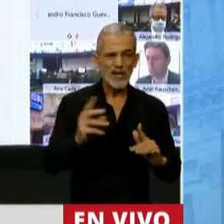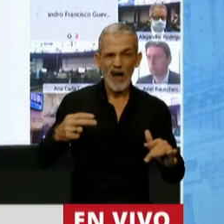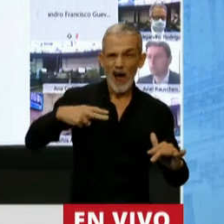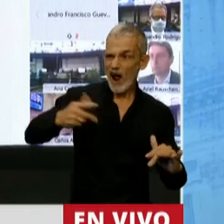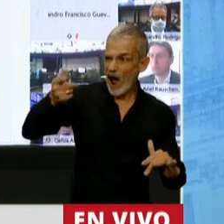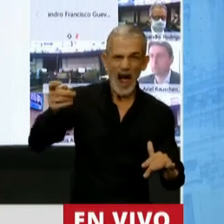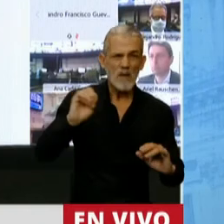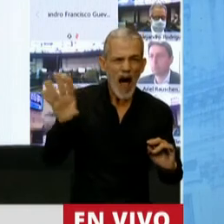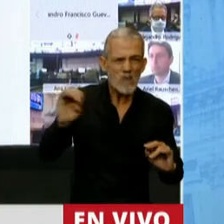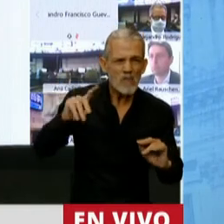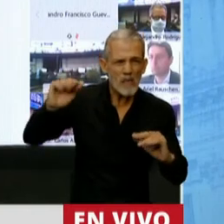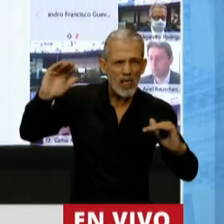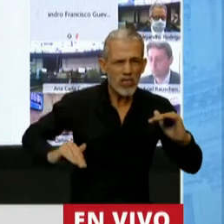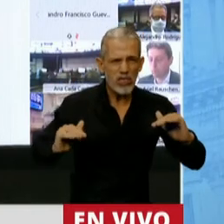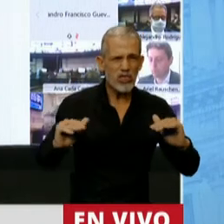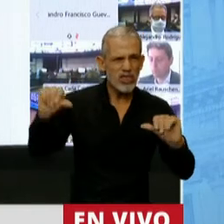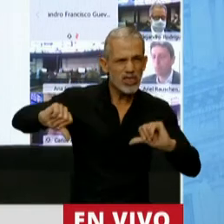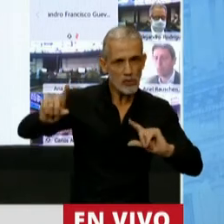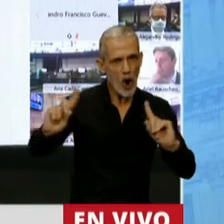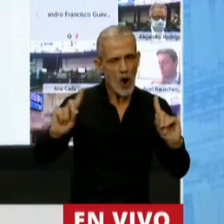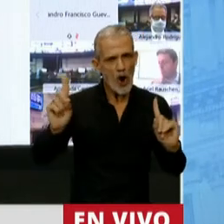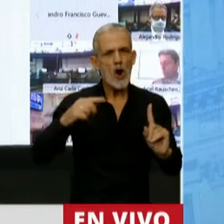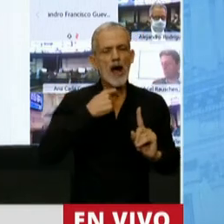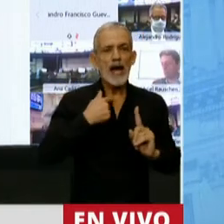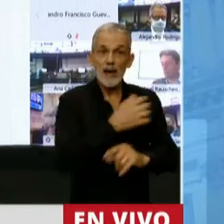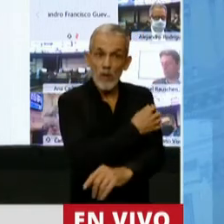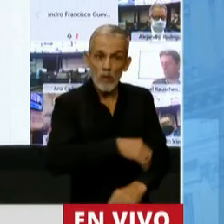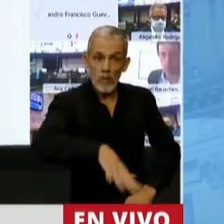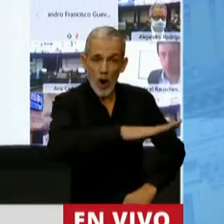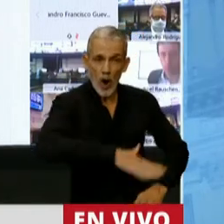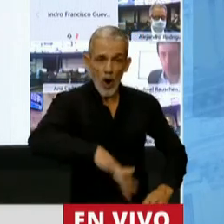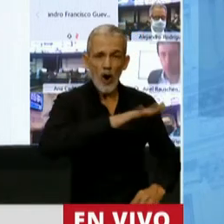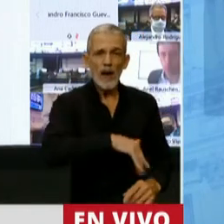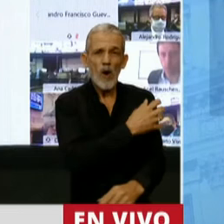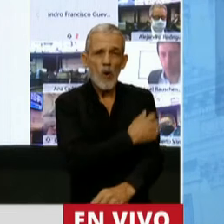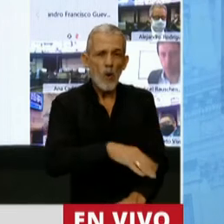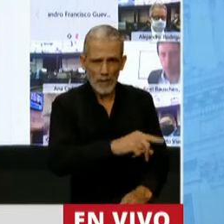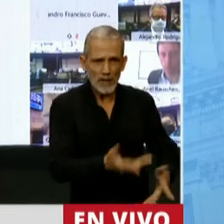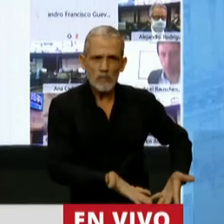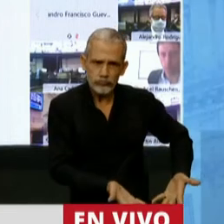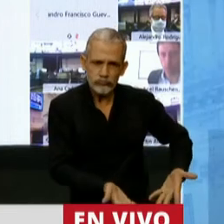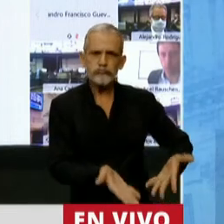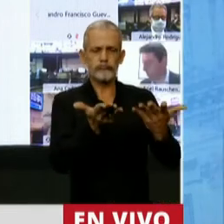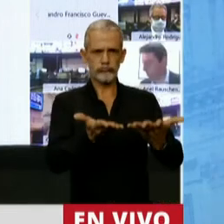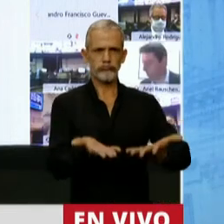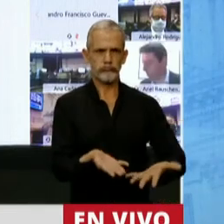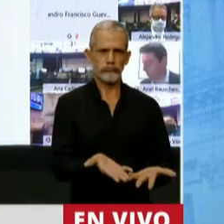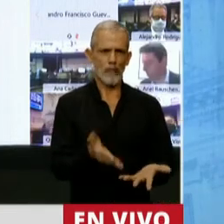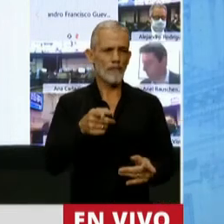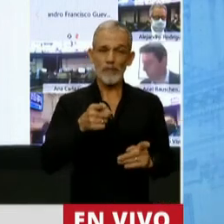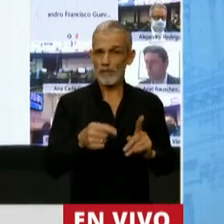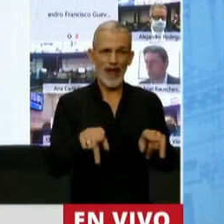más tienen les vaya mal ni que se vengan para abajo, queremos que los pobres, nuestros humildes crezcan y en eso se ven identificados